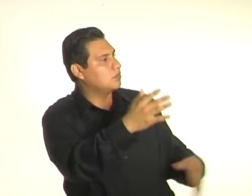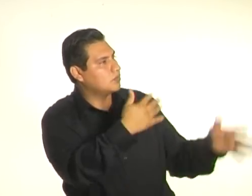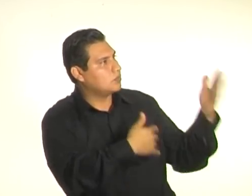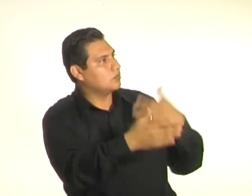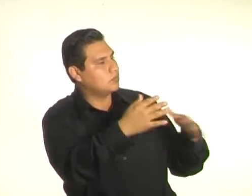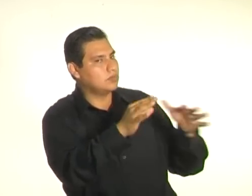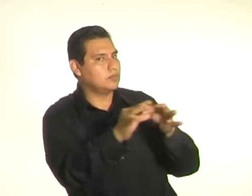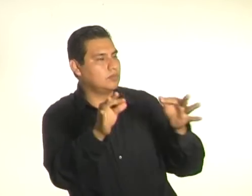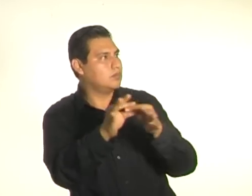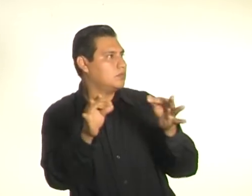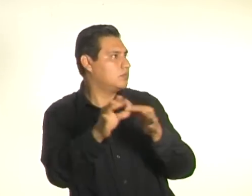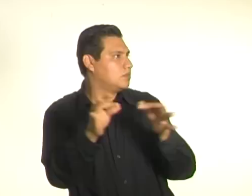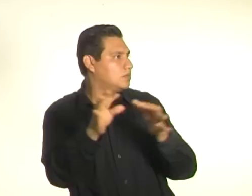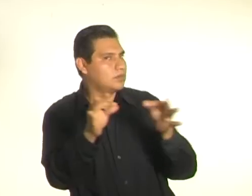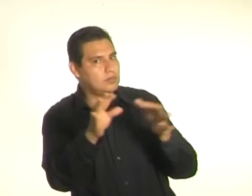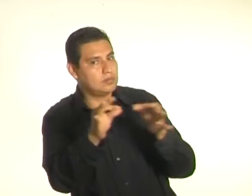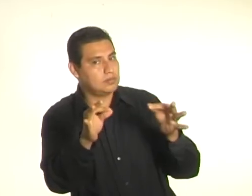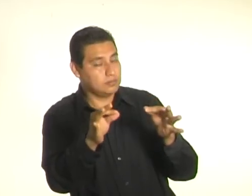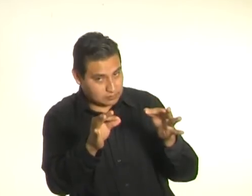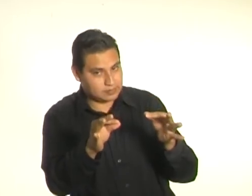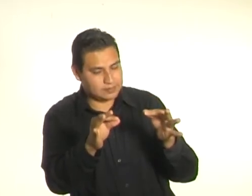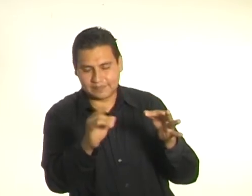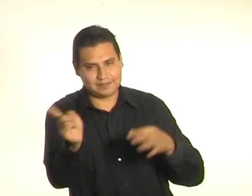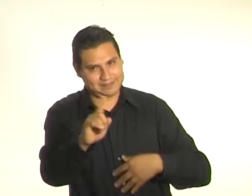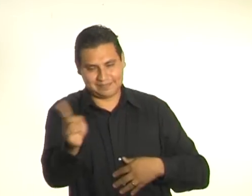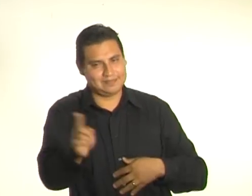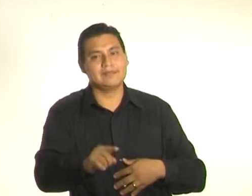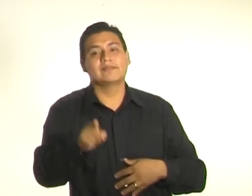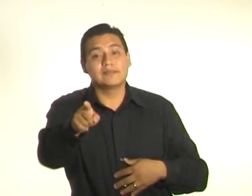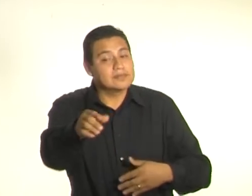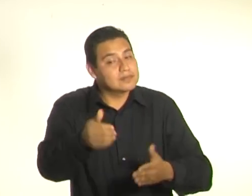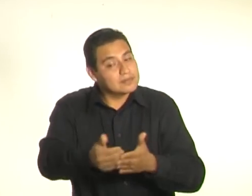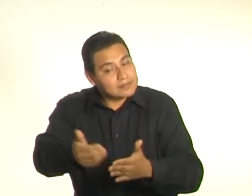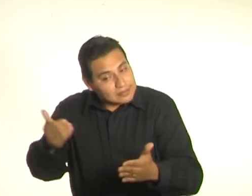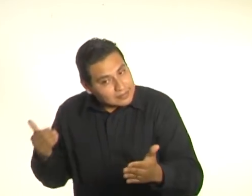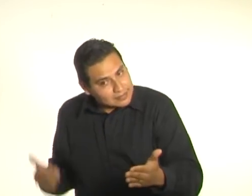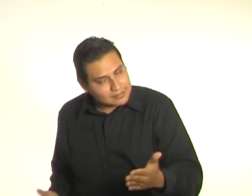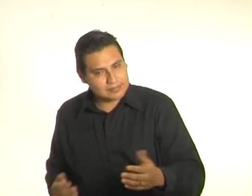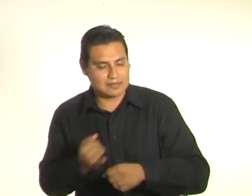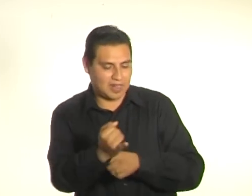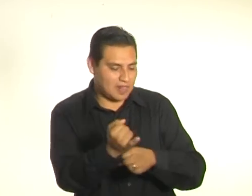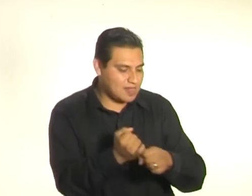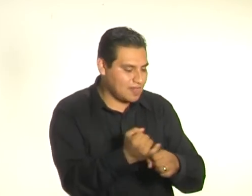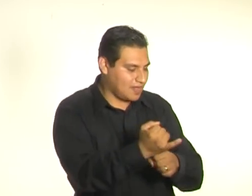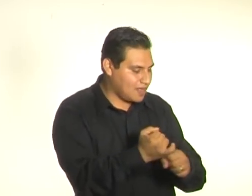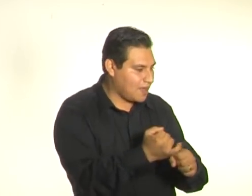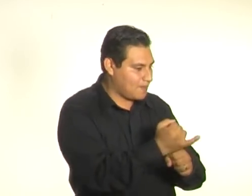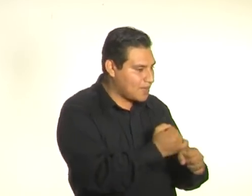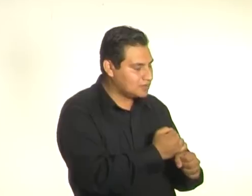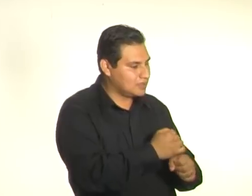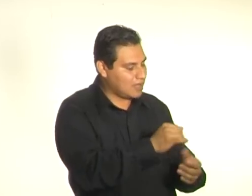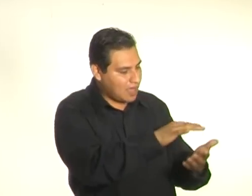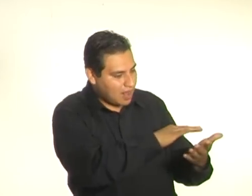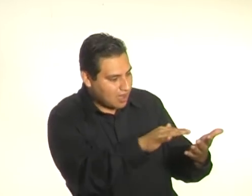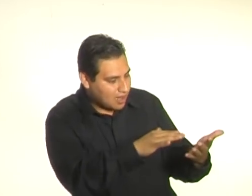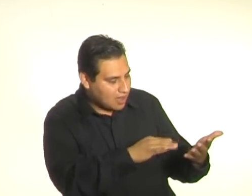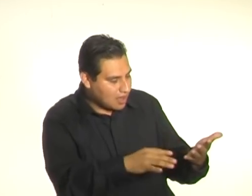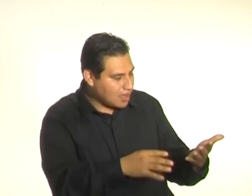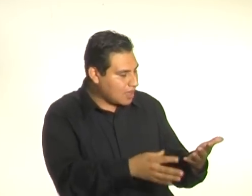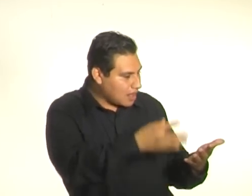presentación de esta lámina, hubo una investigación, un procesamiento de información. Ustedes leyeron. Acuérdense que nos